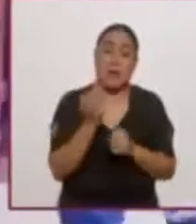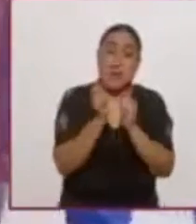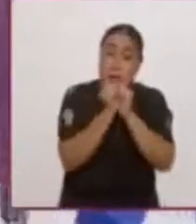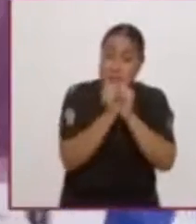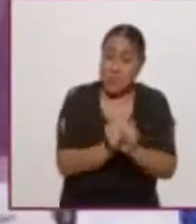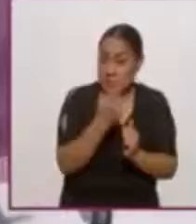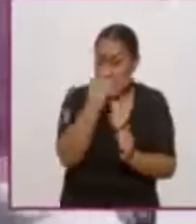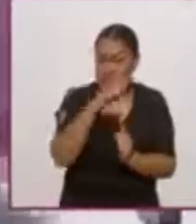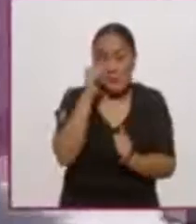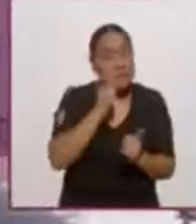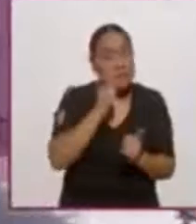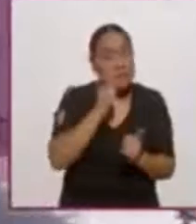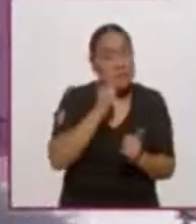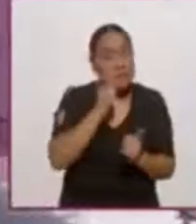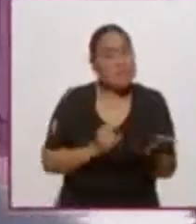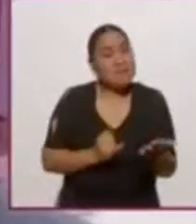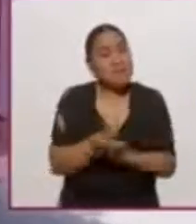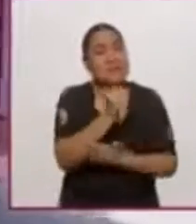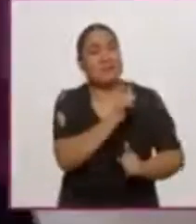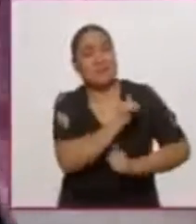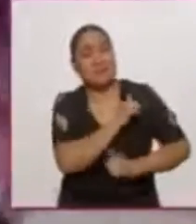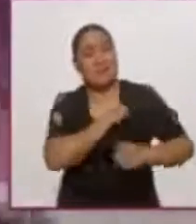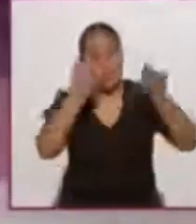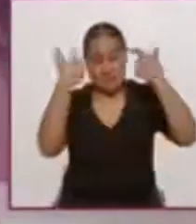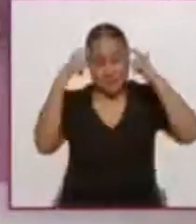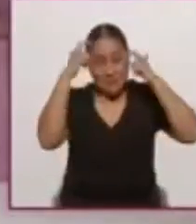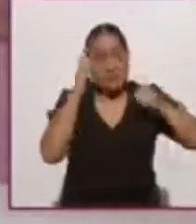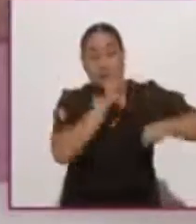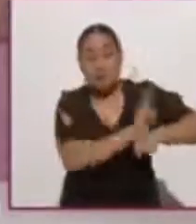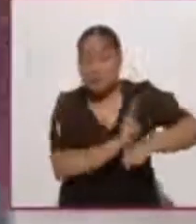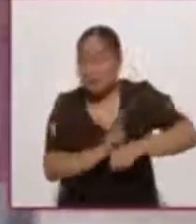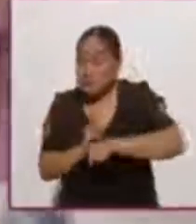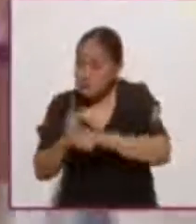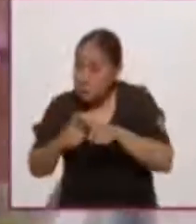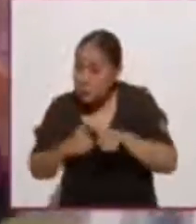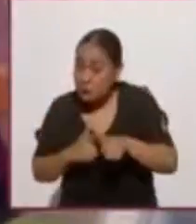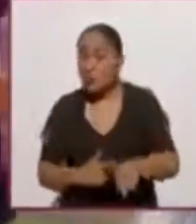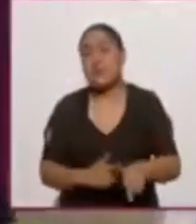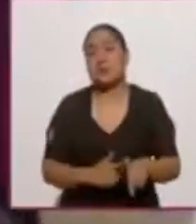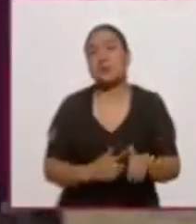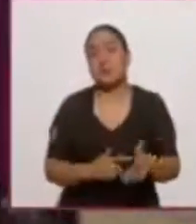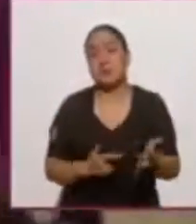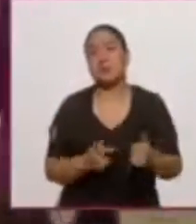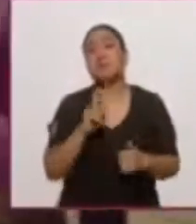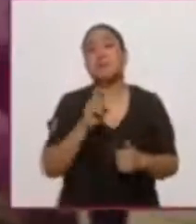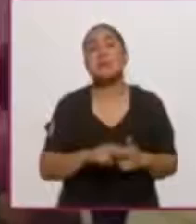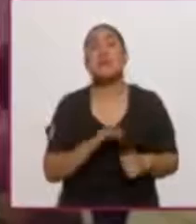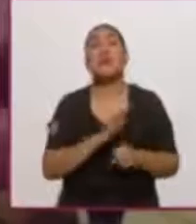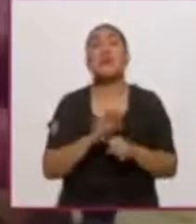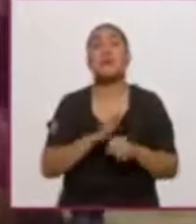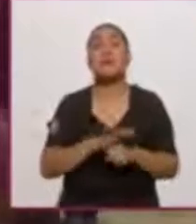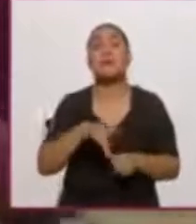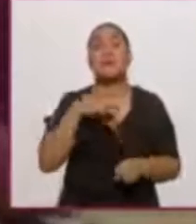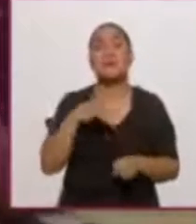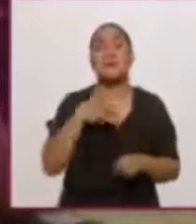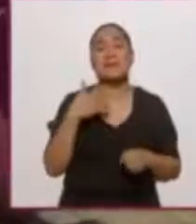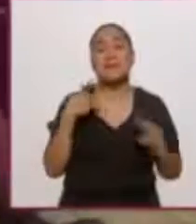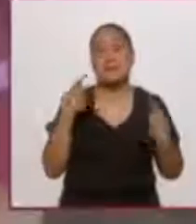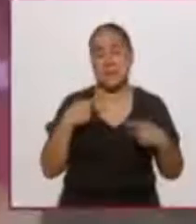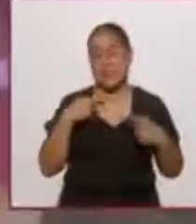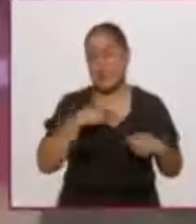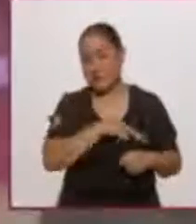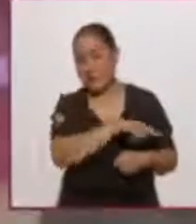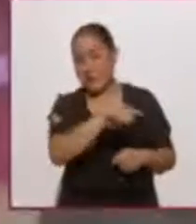creo que nuevamente tiene que ver con el nivel de aceptación que tiene la sociedad